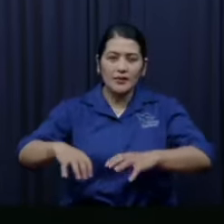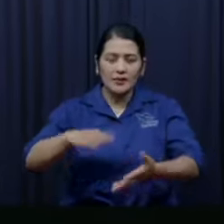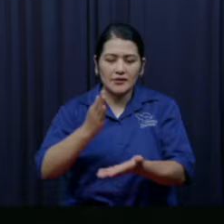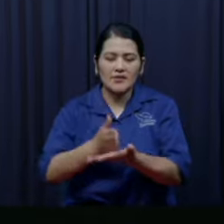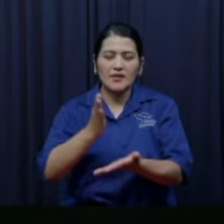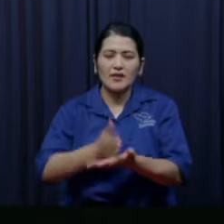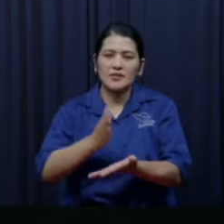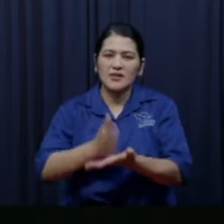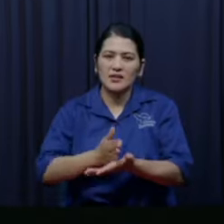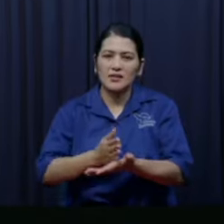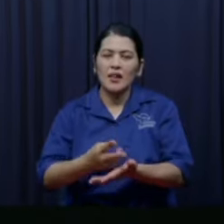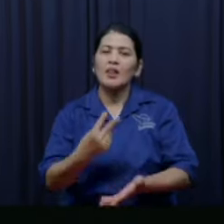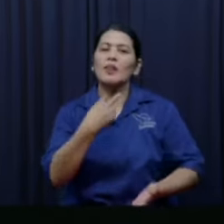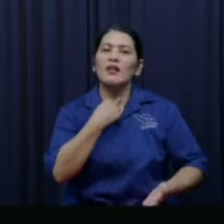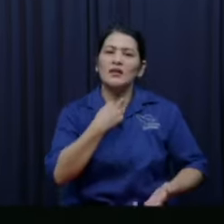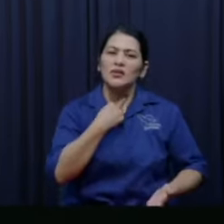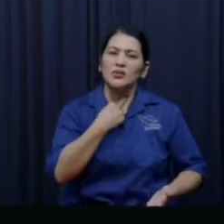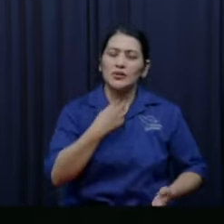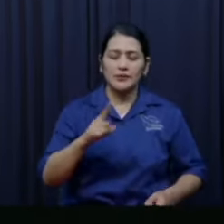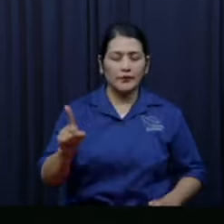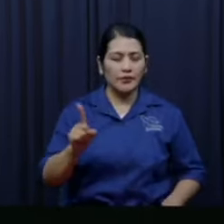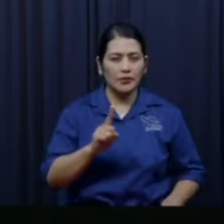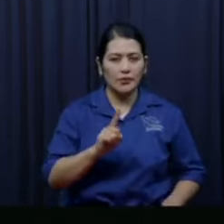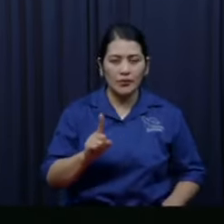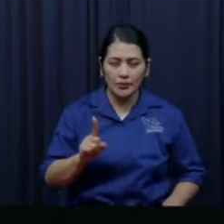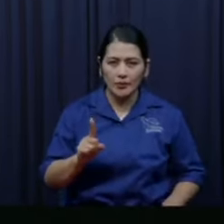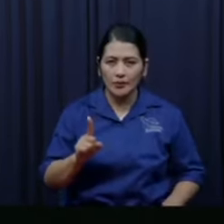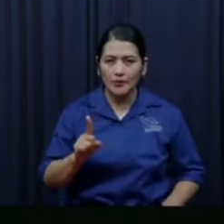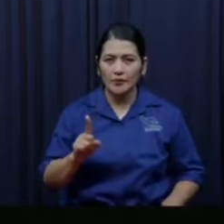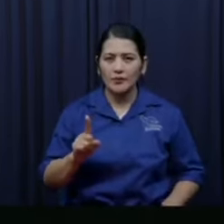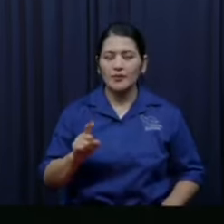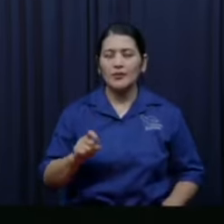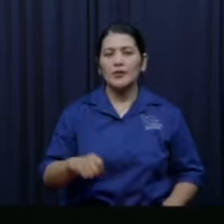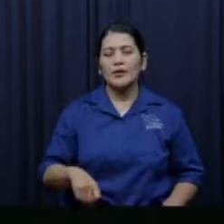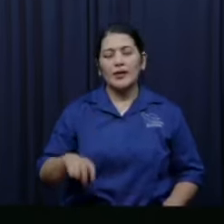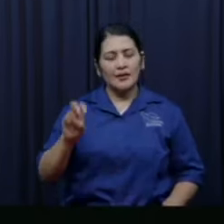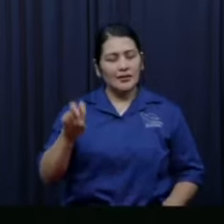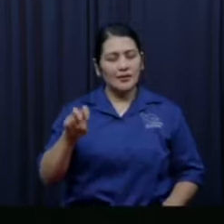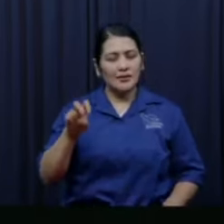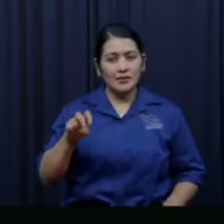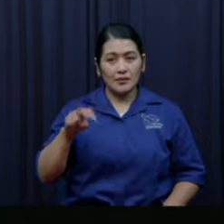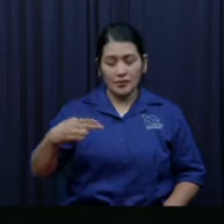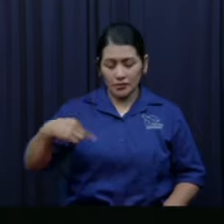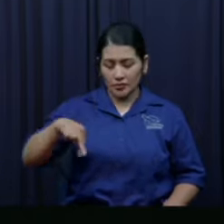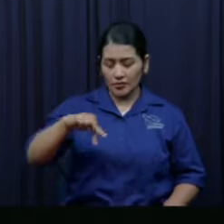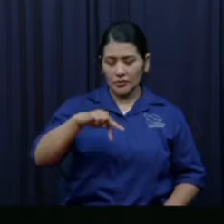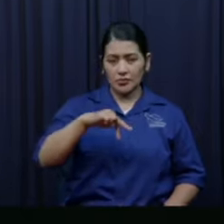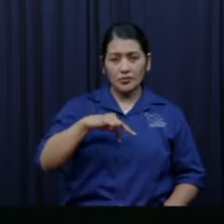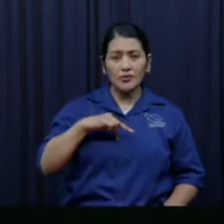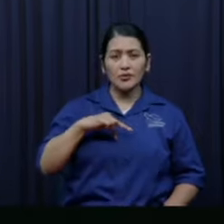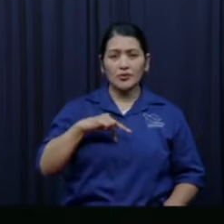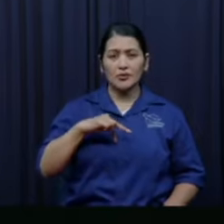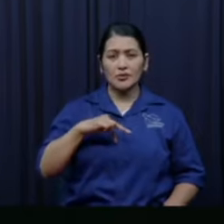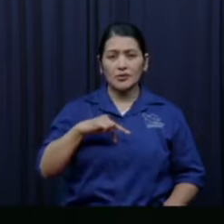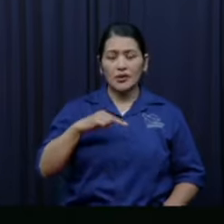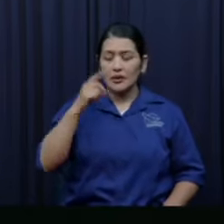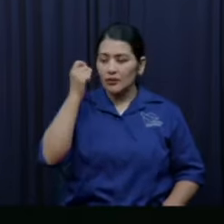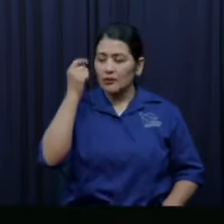hermano ¿cómo se llama eso? imagínese que un gracioso le pasó un chiletazo a esa cosa